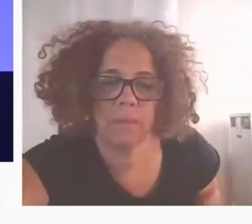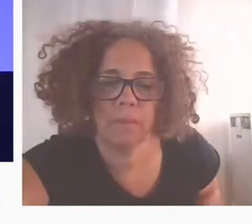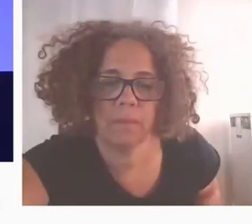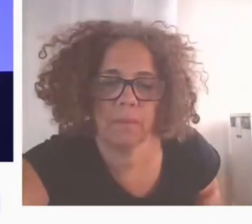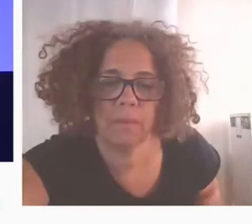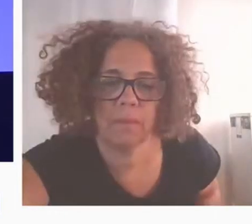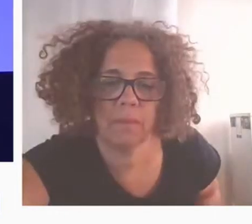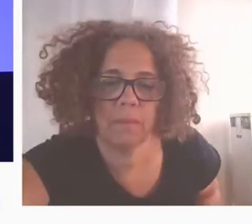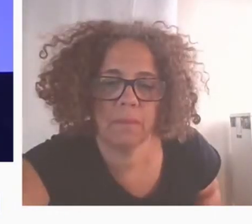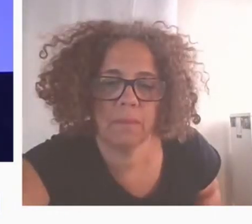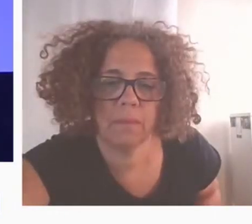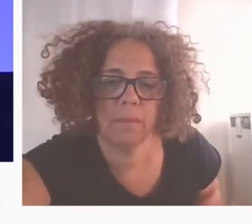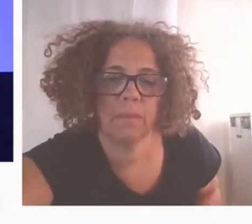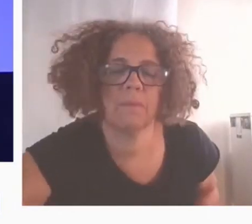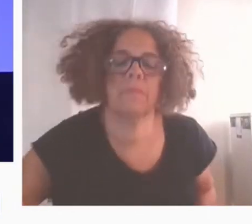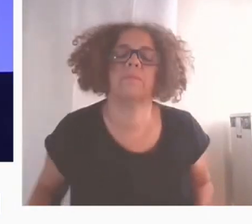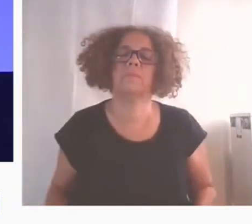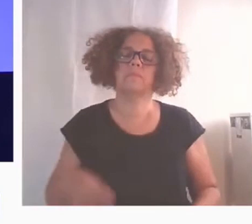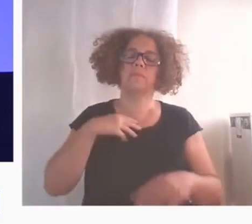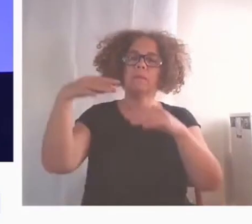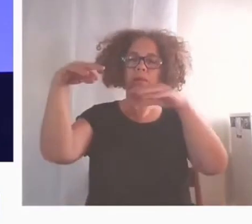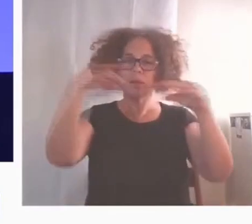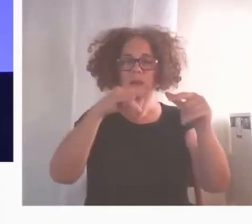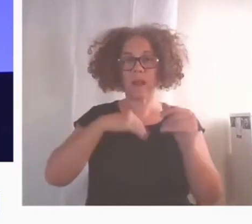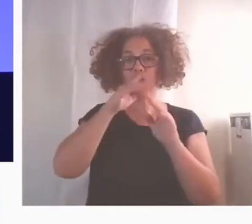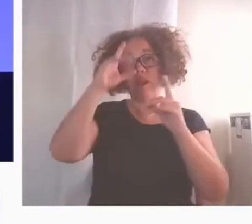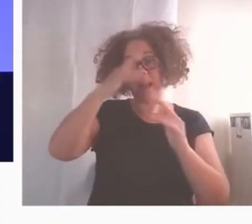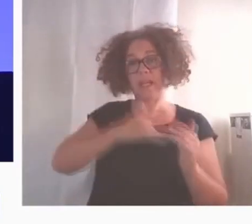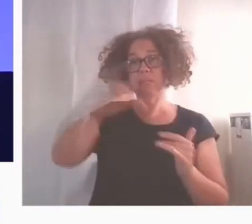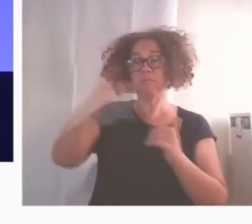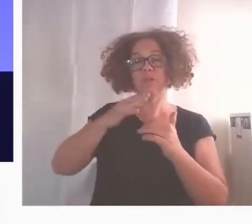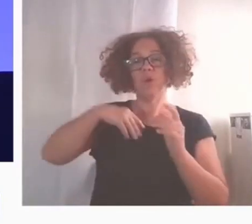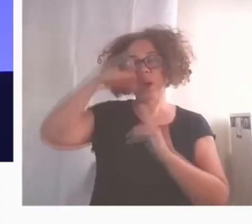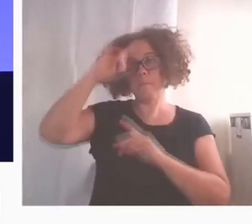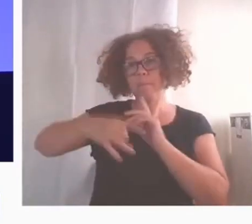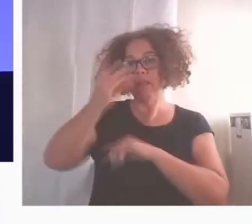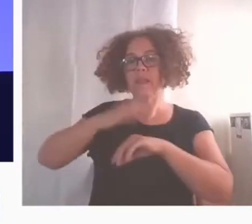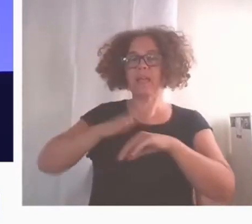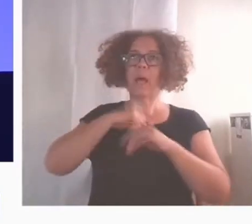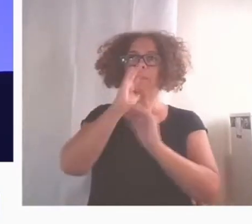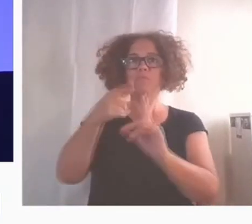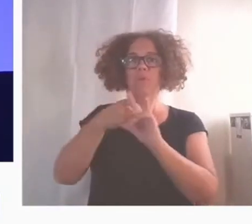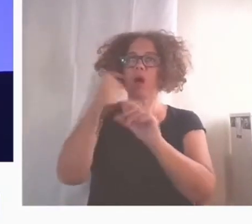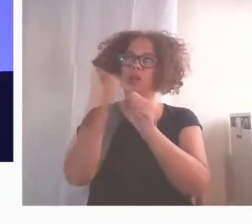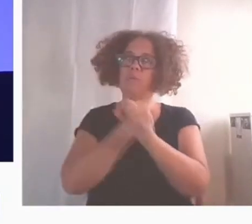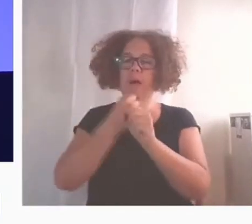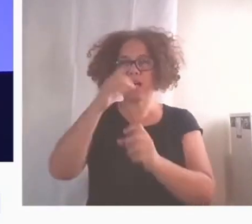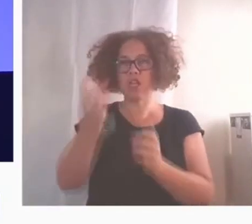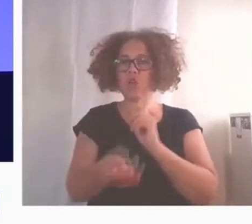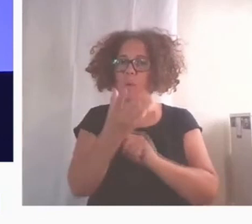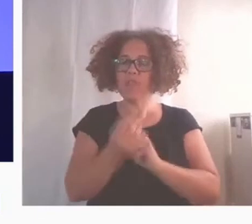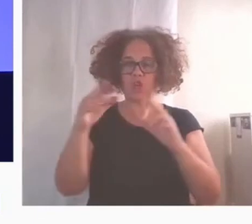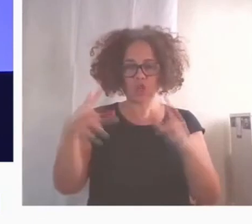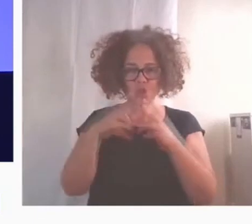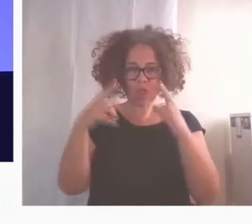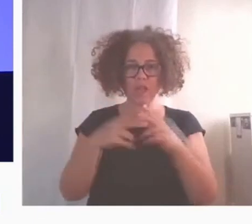Tierra con gran espíritu emprendedor y donde están trabajando muy bien la innovación social. El día 8